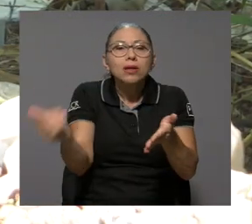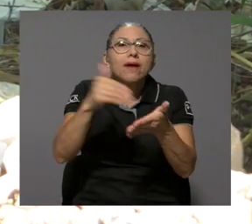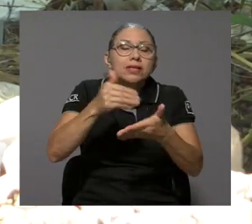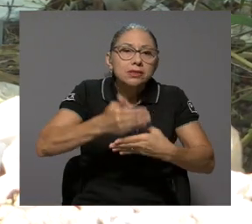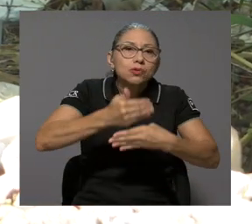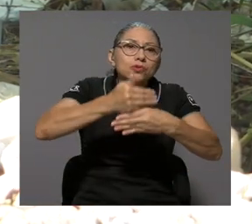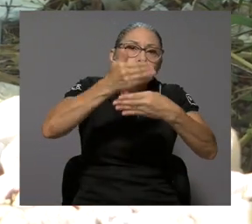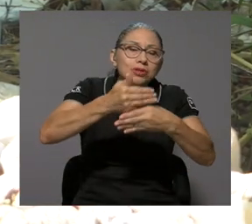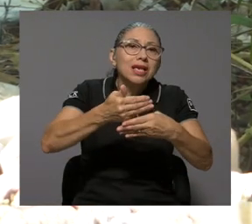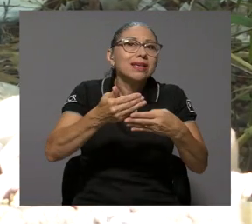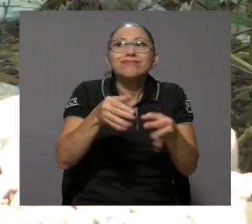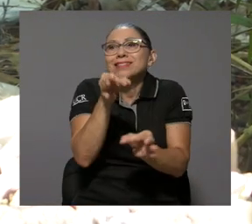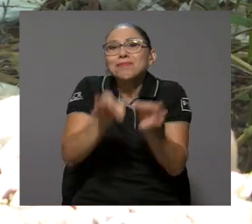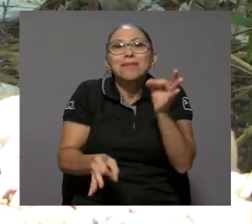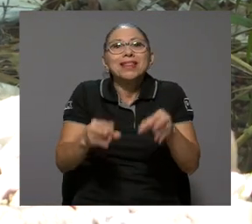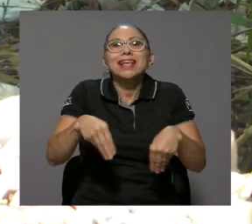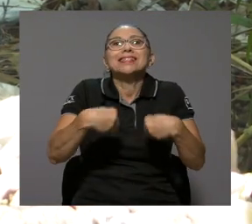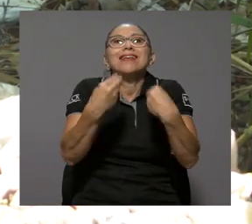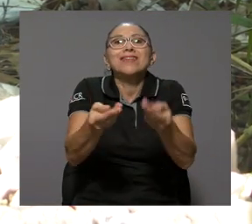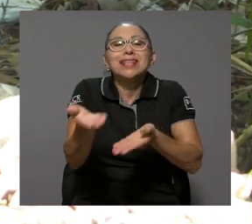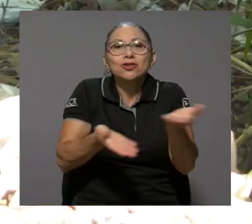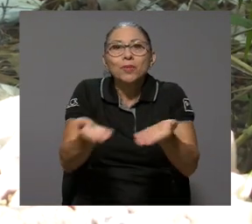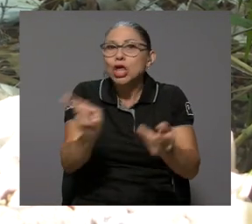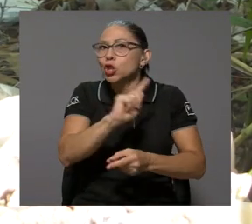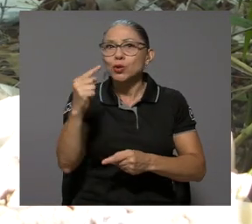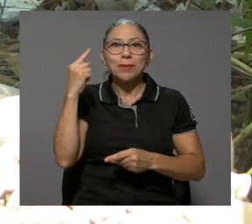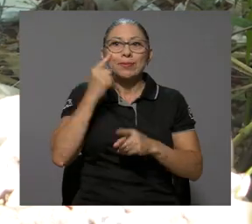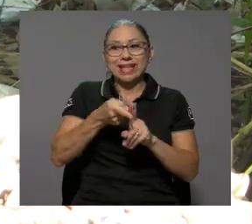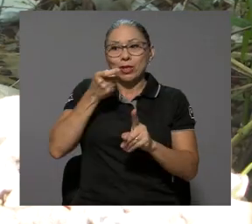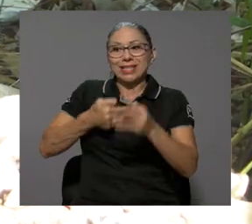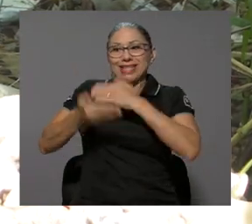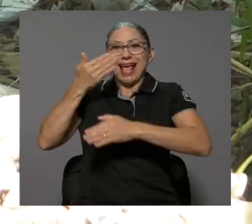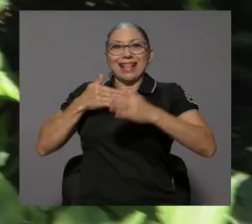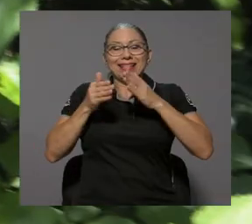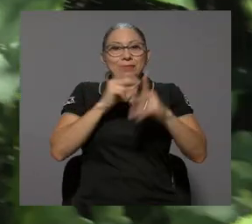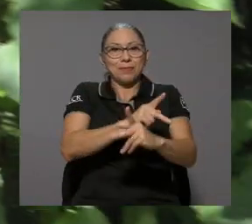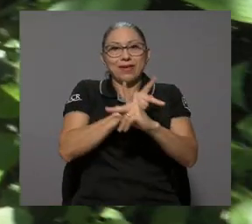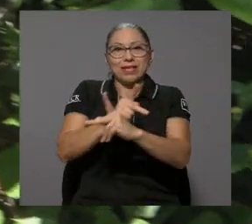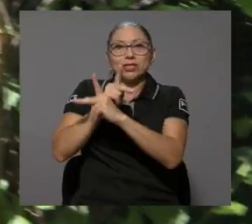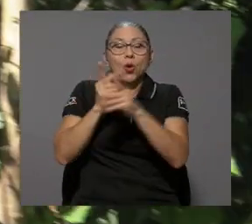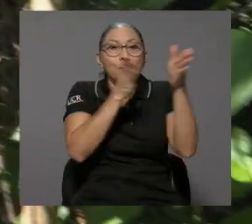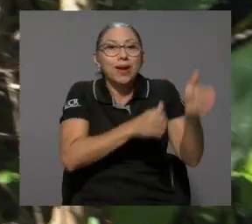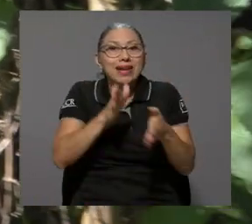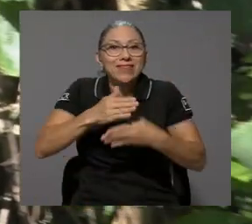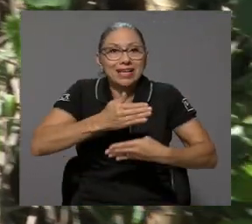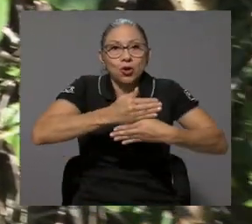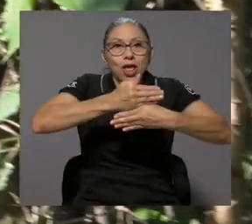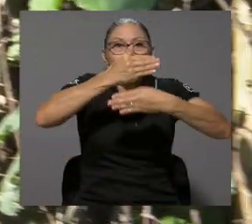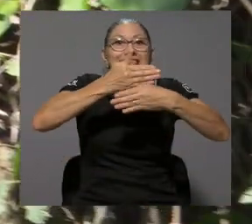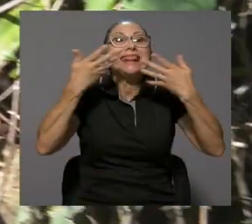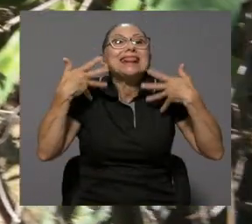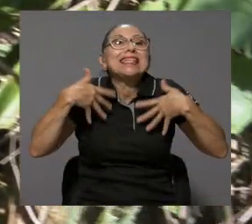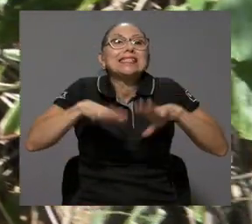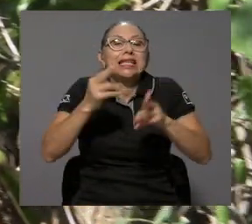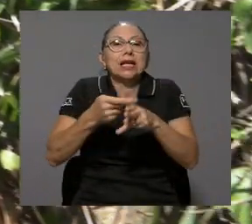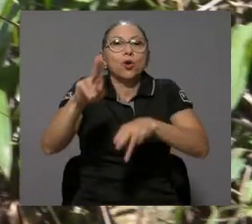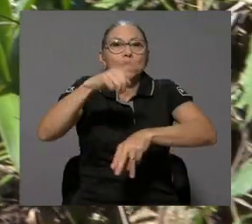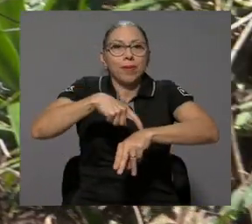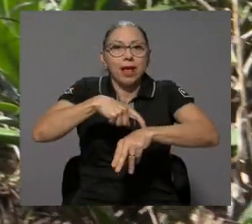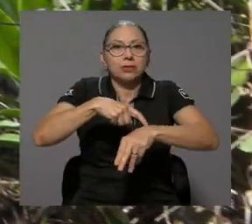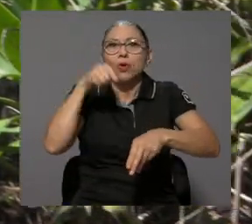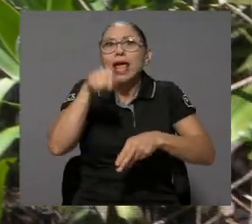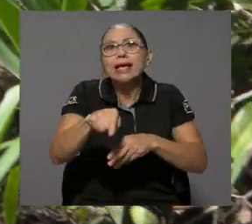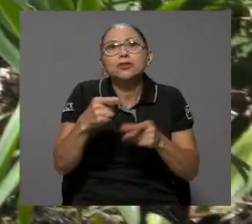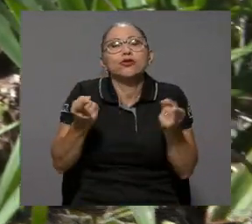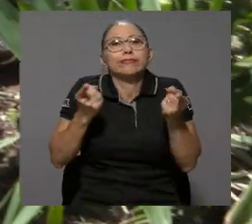atendemos, se reconstruye y simplemente se habilitan los servicios. No estamos pensando en una prevención o una planificación territorial ni siquiera a